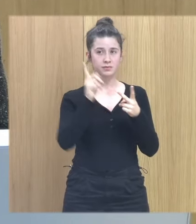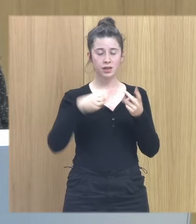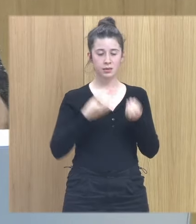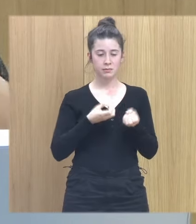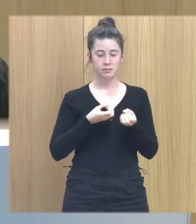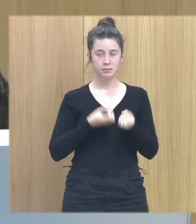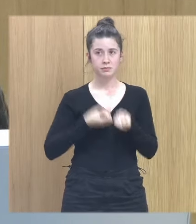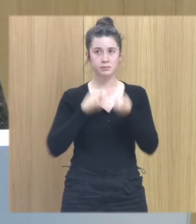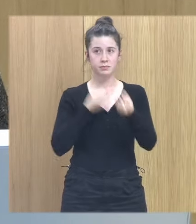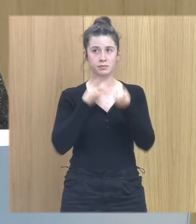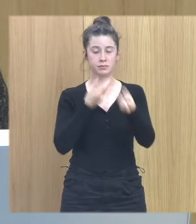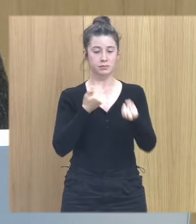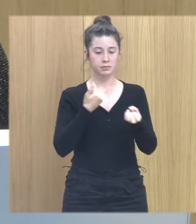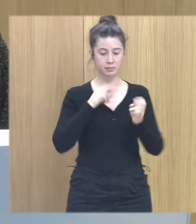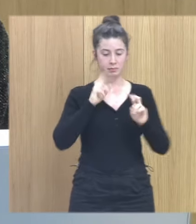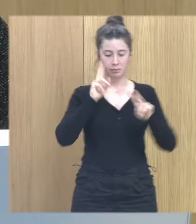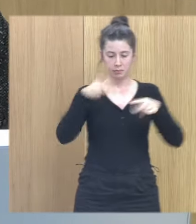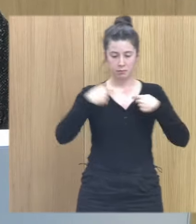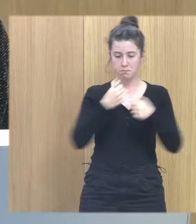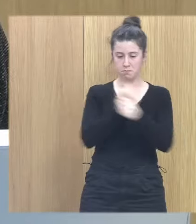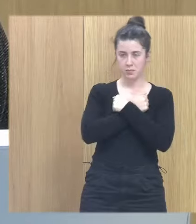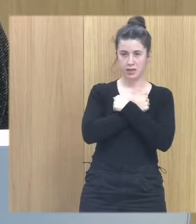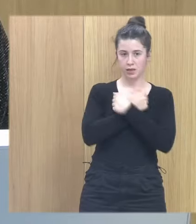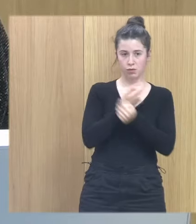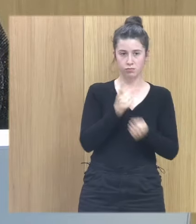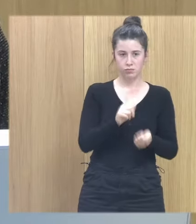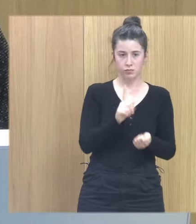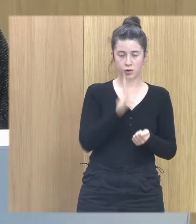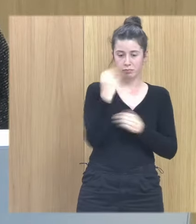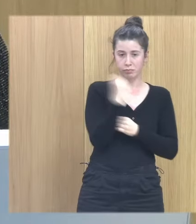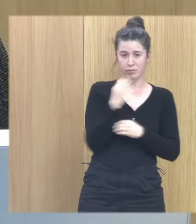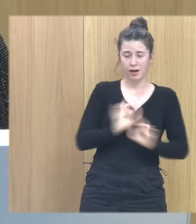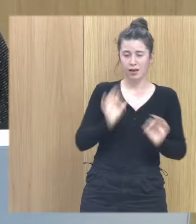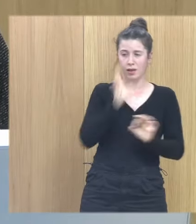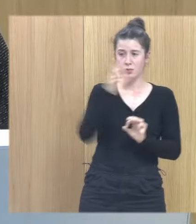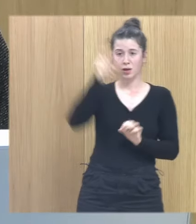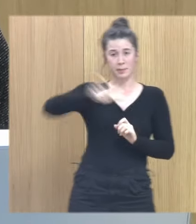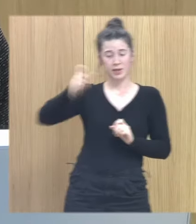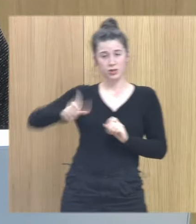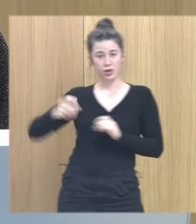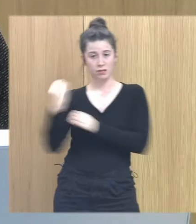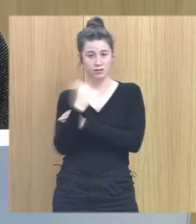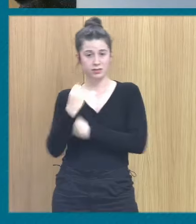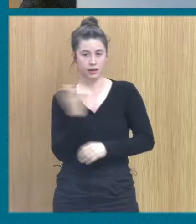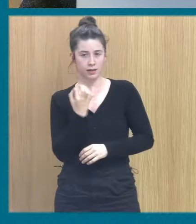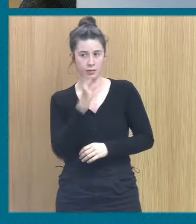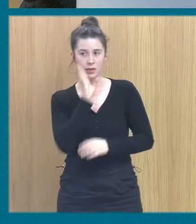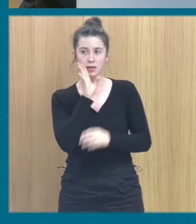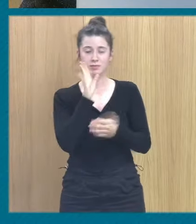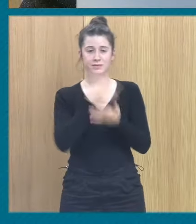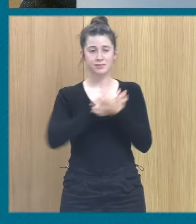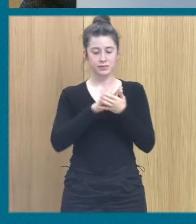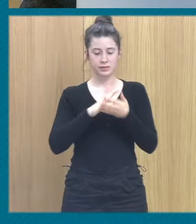de no soy digno de ser querido y de ser cuidado porque las personas que tenían que verme cuidado estamos hablando acordados de cuando el abuso queda en el edificio queda